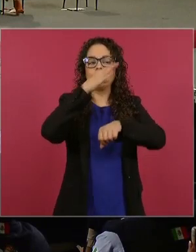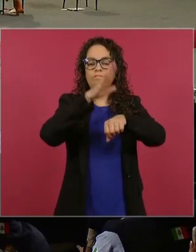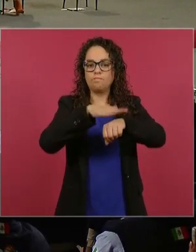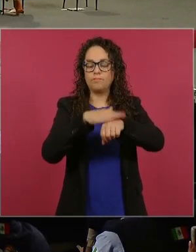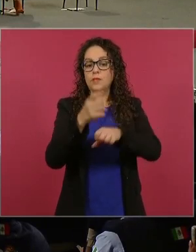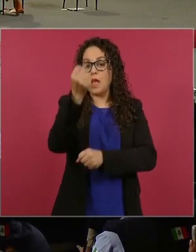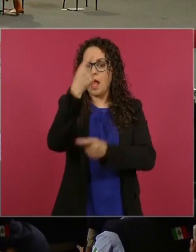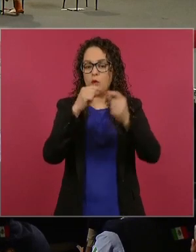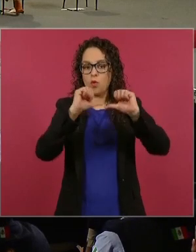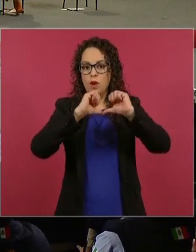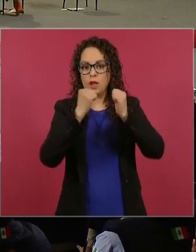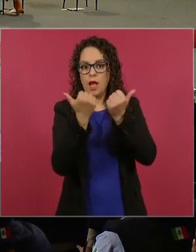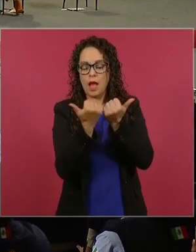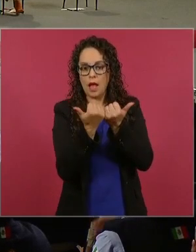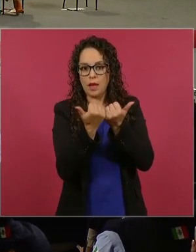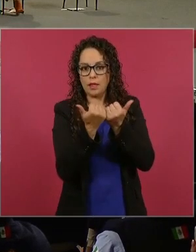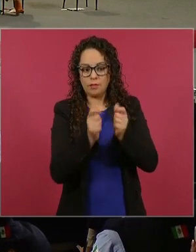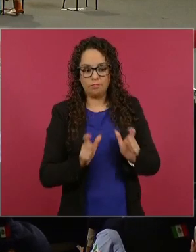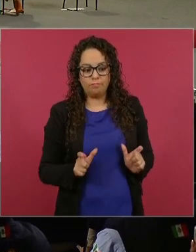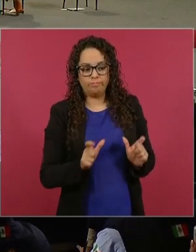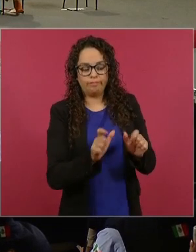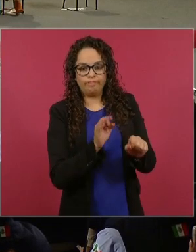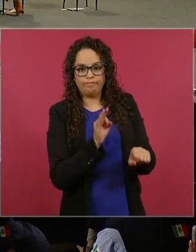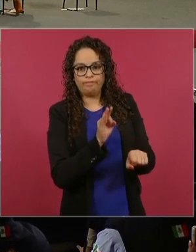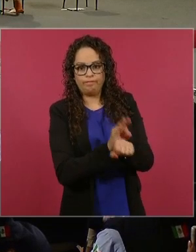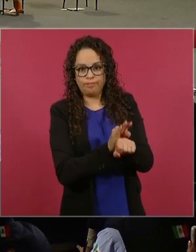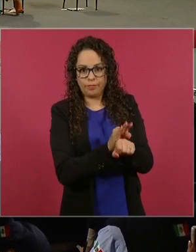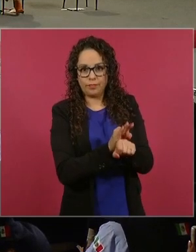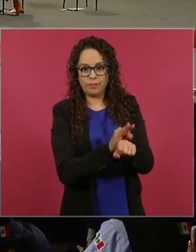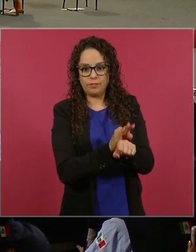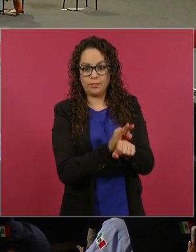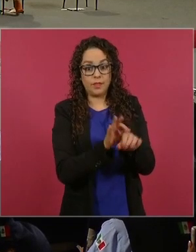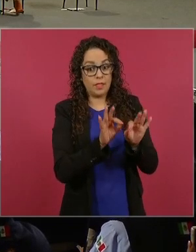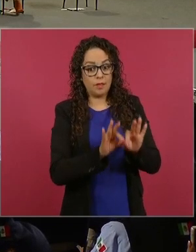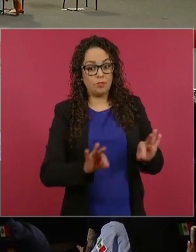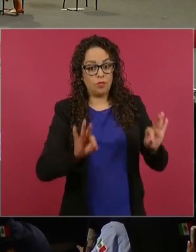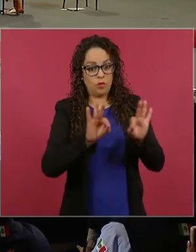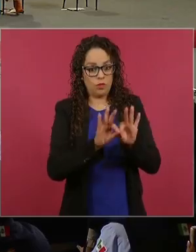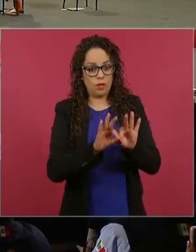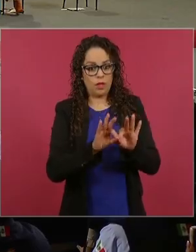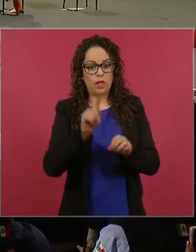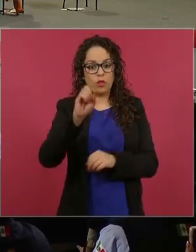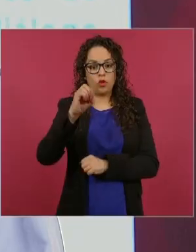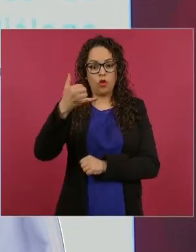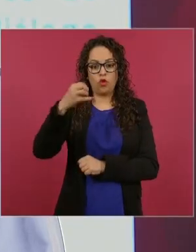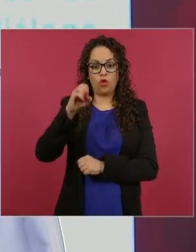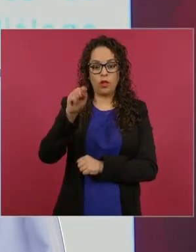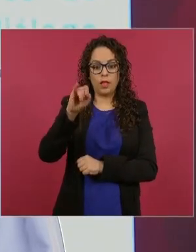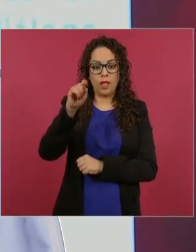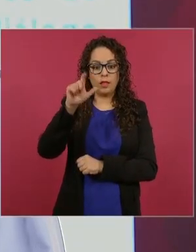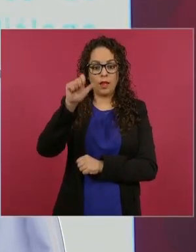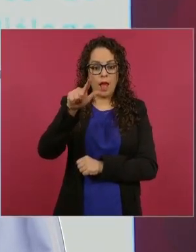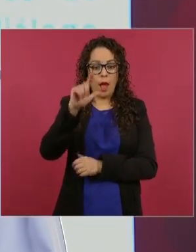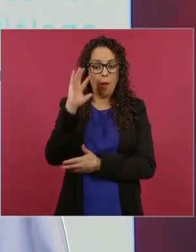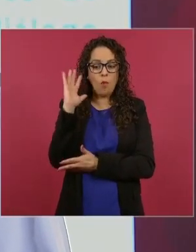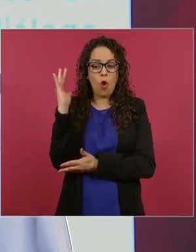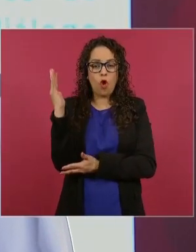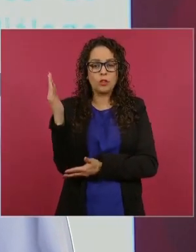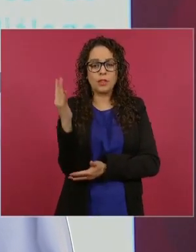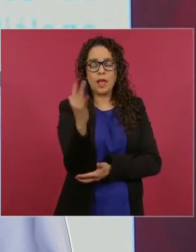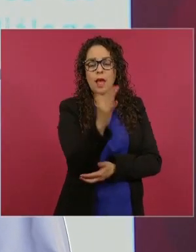relevantes para todo el país. Piaxta, Toyoltitla es uno de los bosques mejores